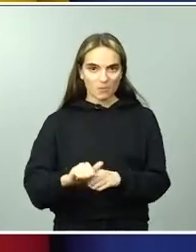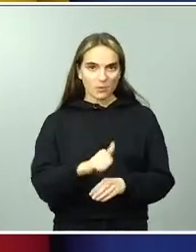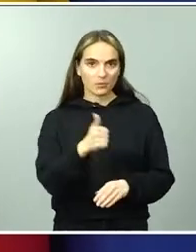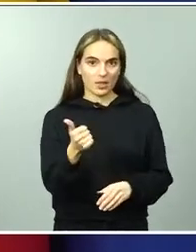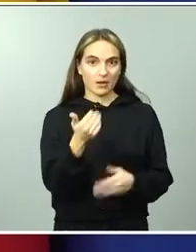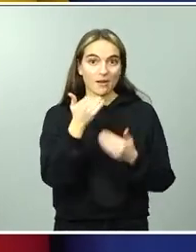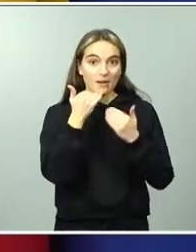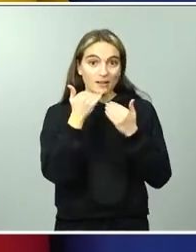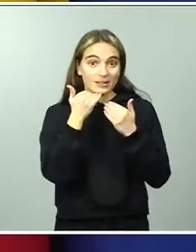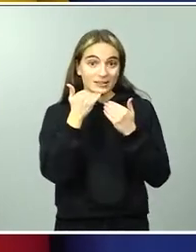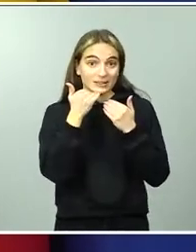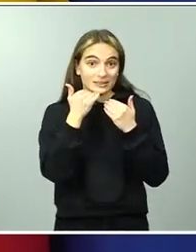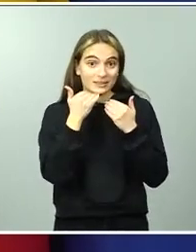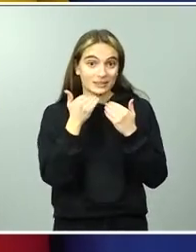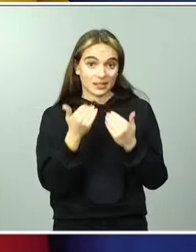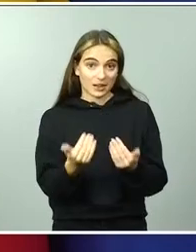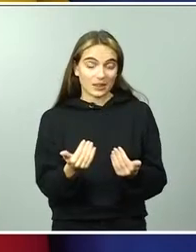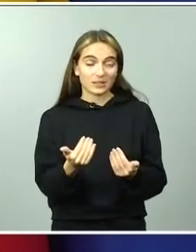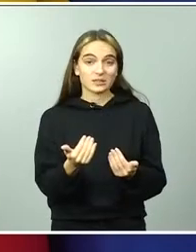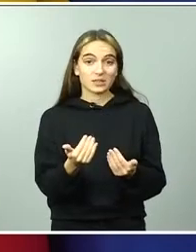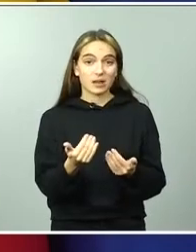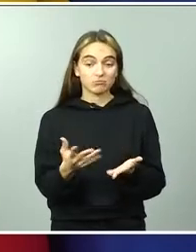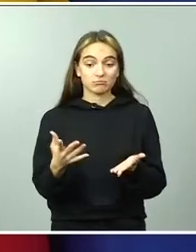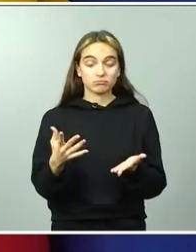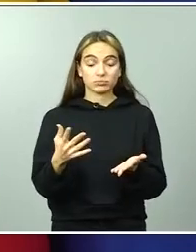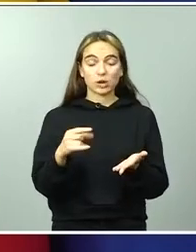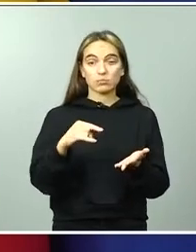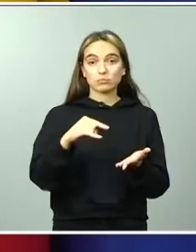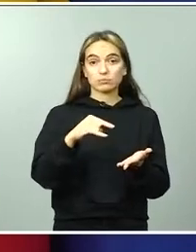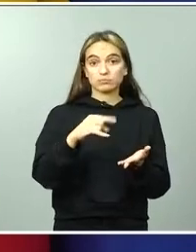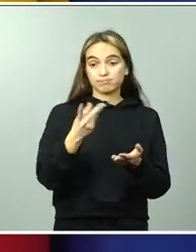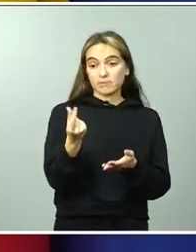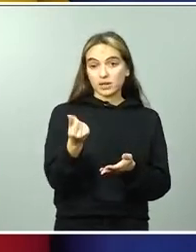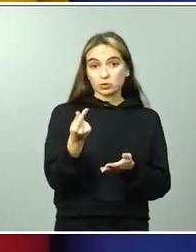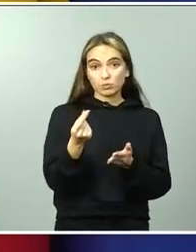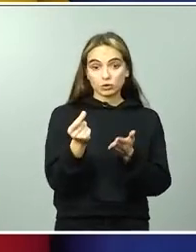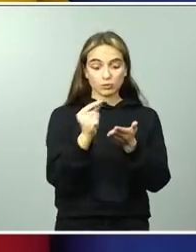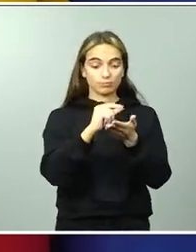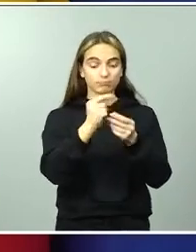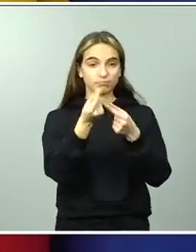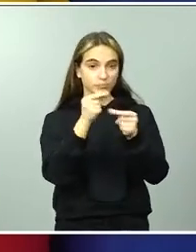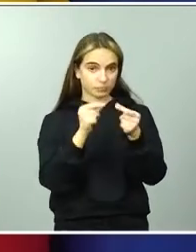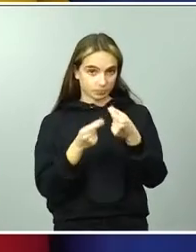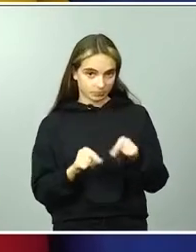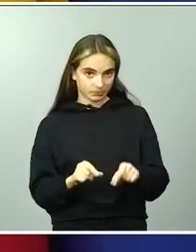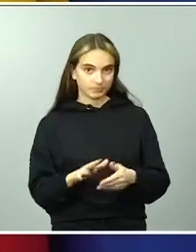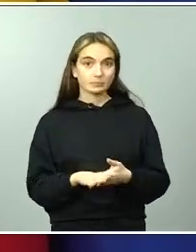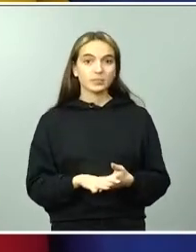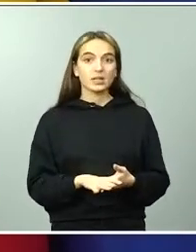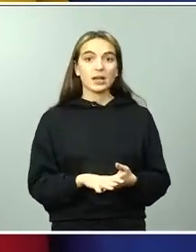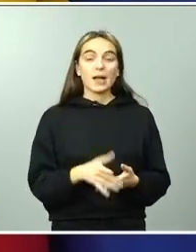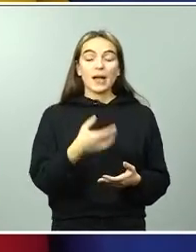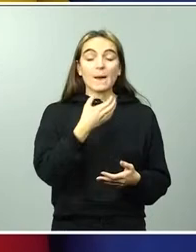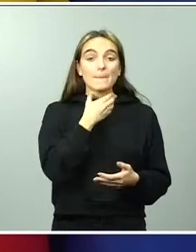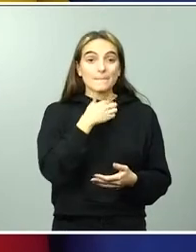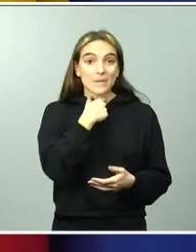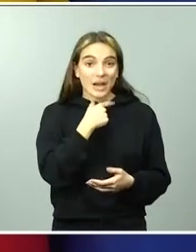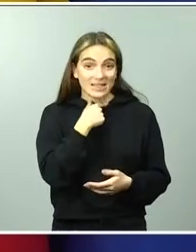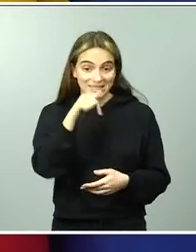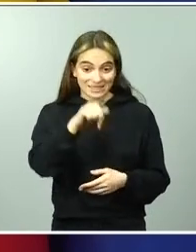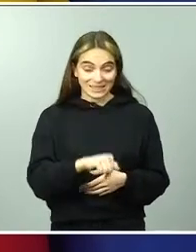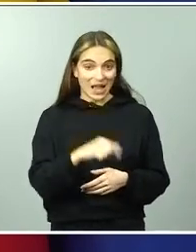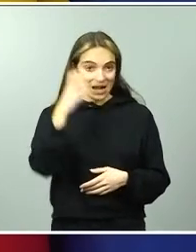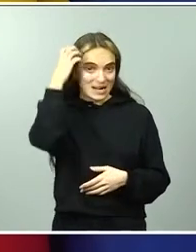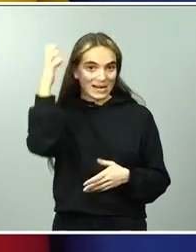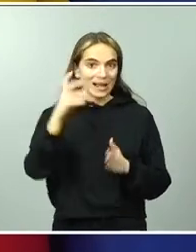sucesivos ejercicios presupuestarios. Esta convocatoria de becas, este Real Decreto de becas que